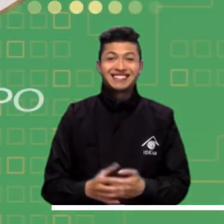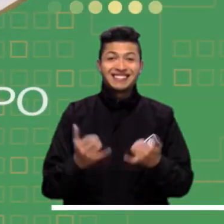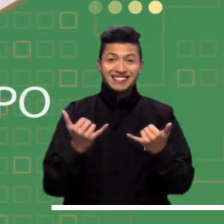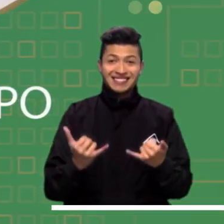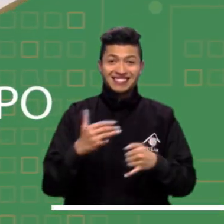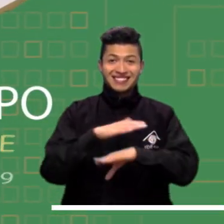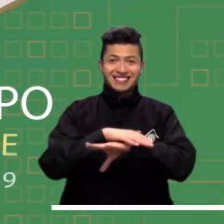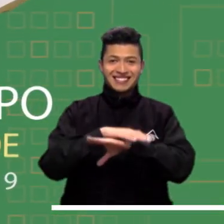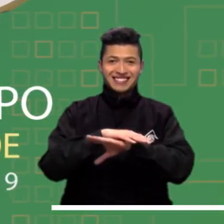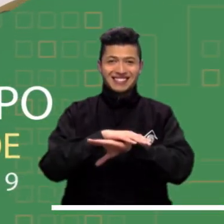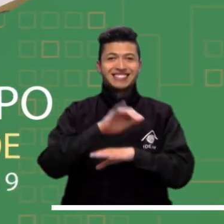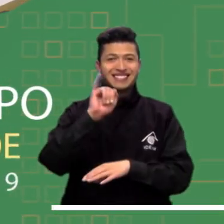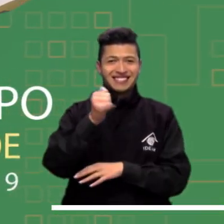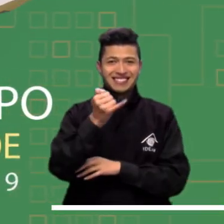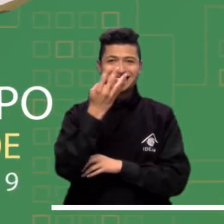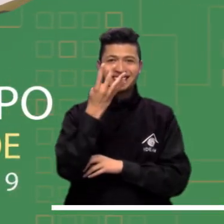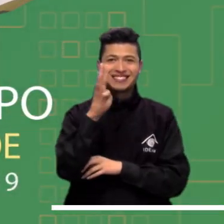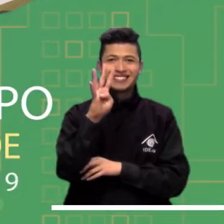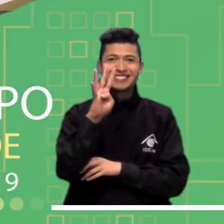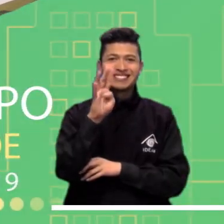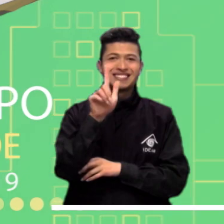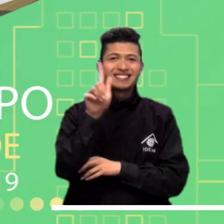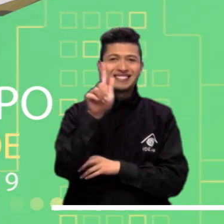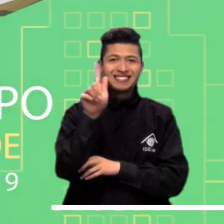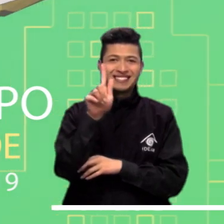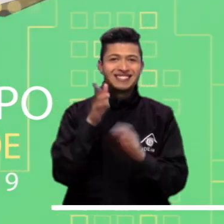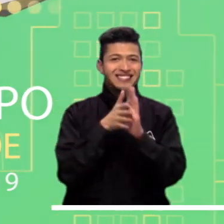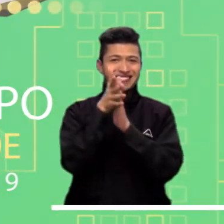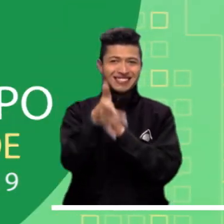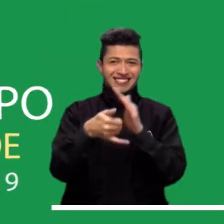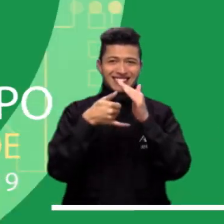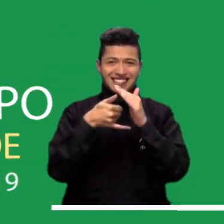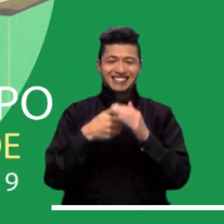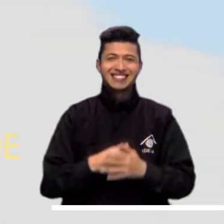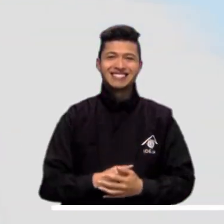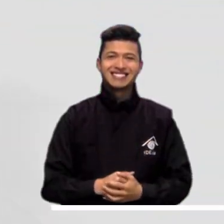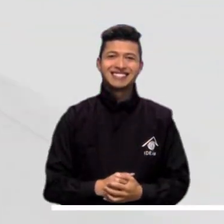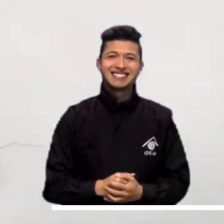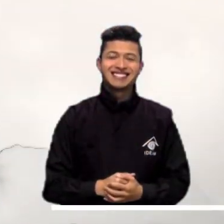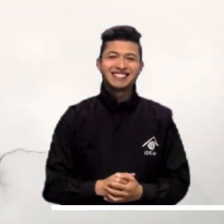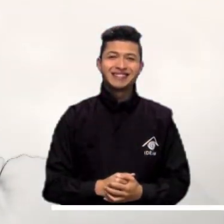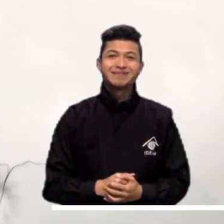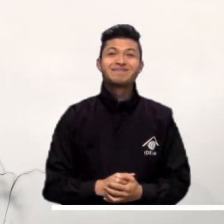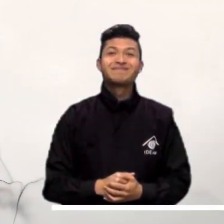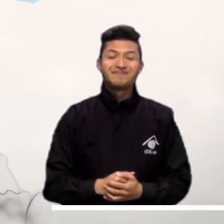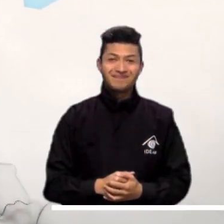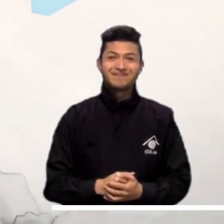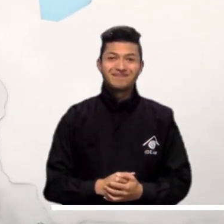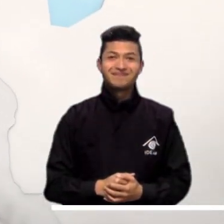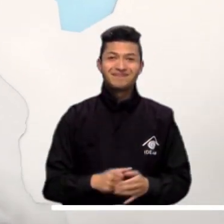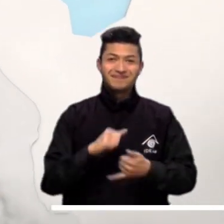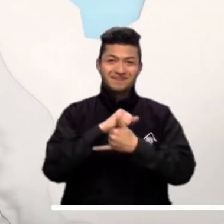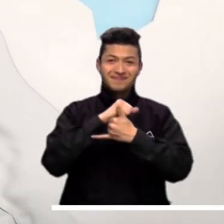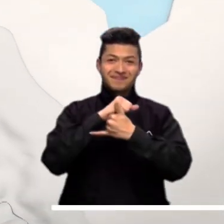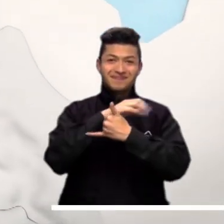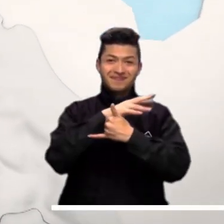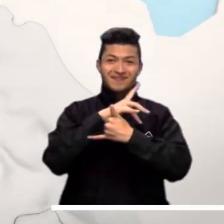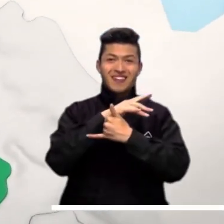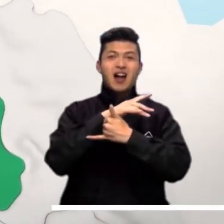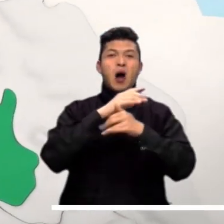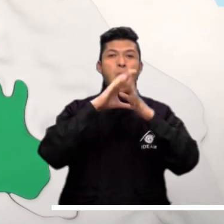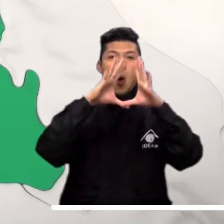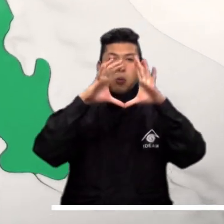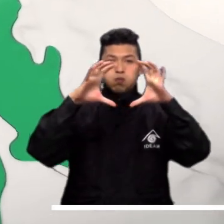Pronóstico del tiempo para la tarde de hoy, jueves 14 de febrero. El Caribe mantendrá sus cielos despejados con